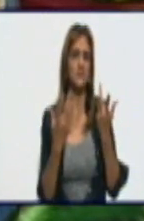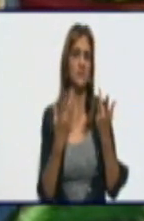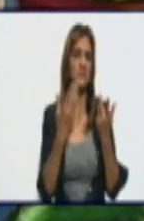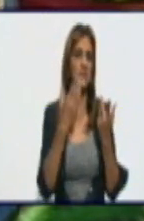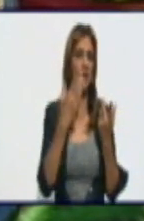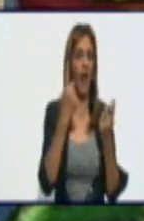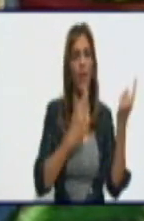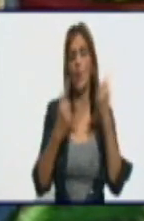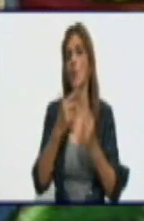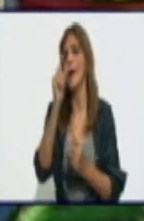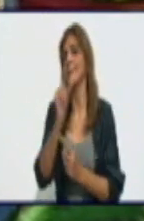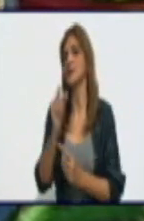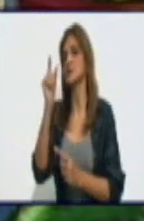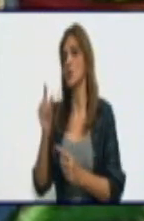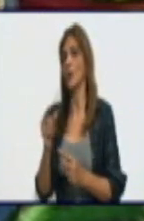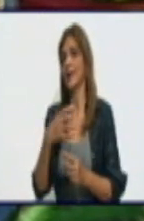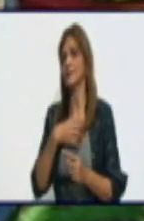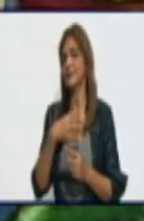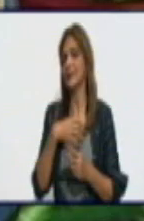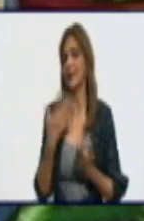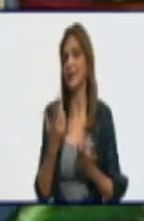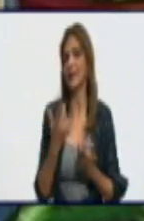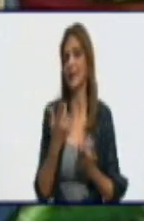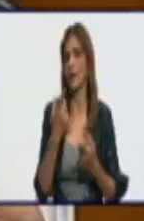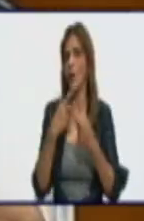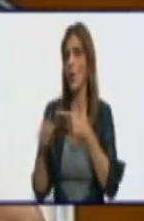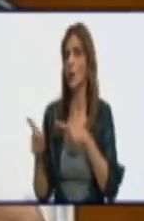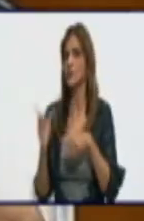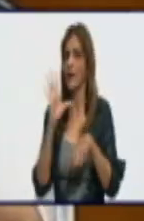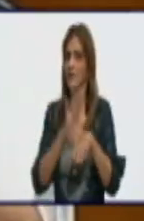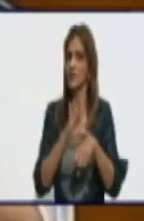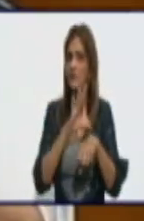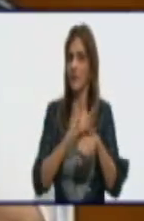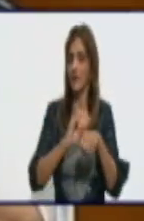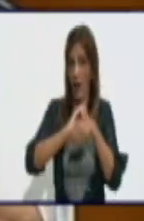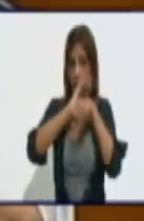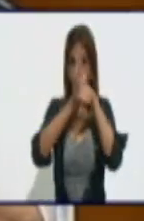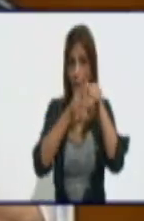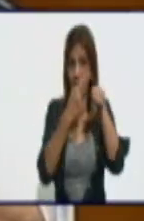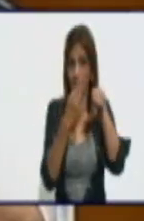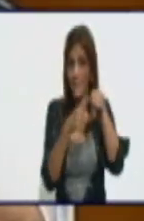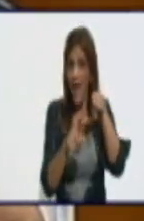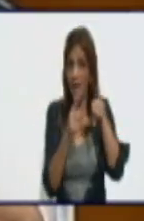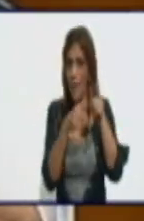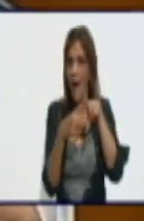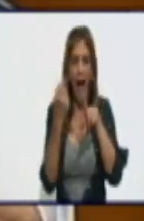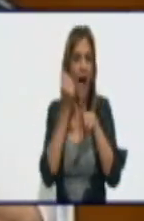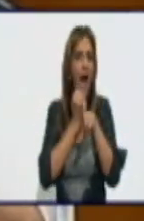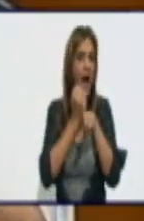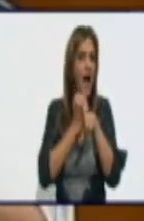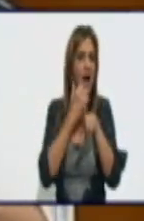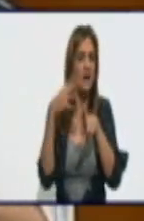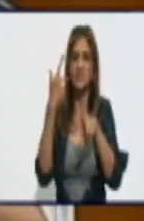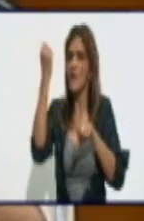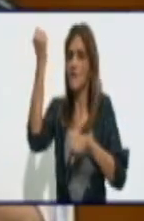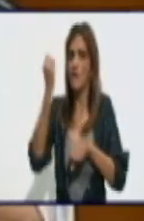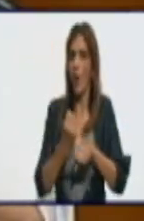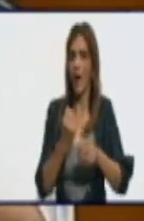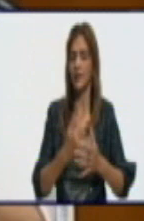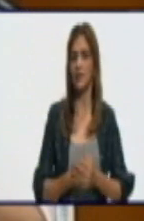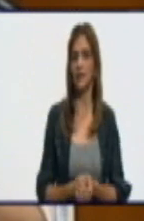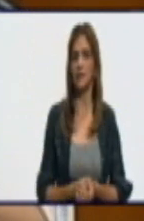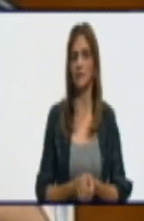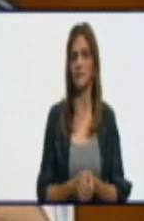portadores de estas otras cepas del SARS-CoV-2? No, hasta este momento no está diagnosticado la